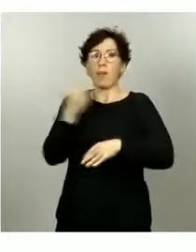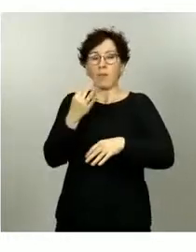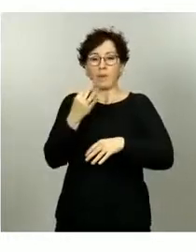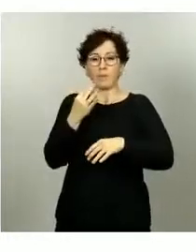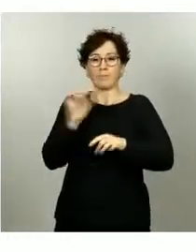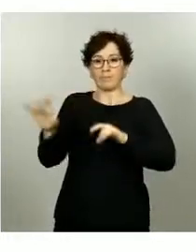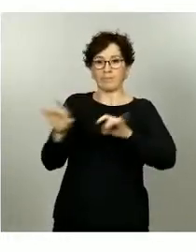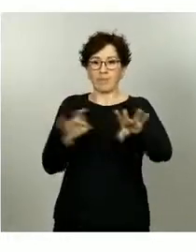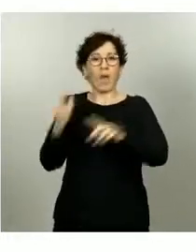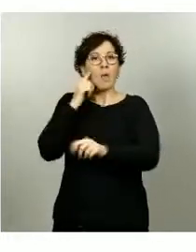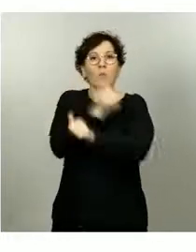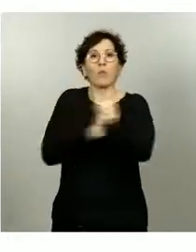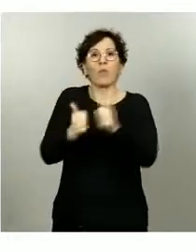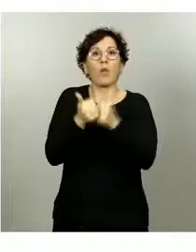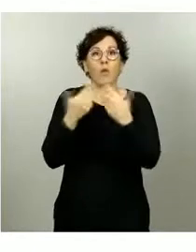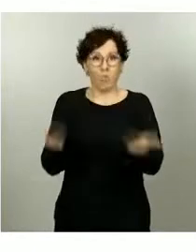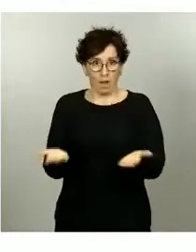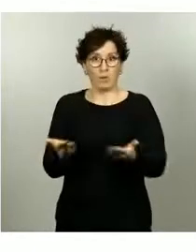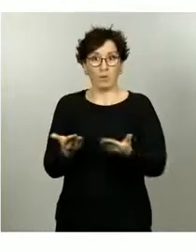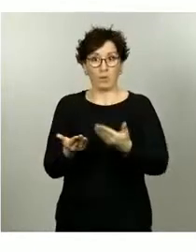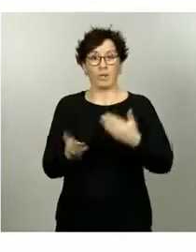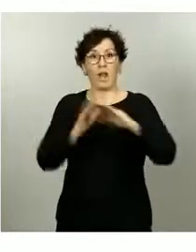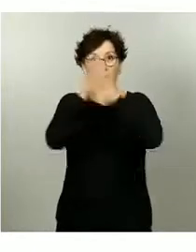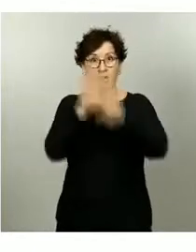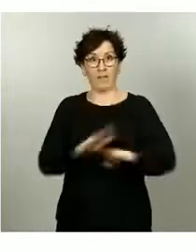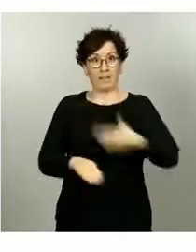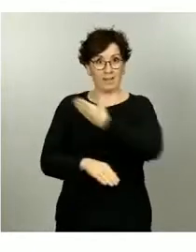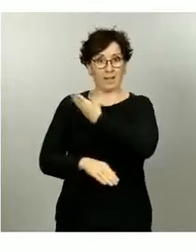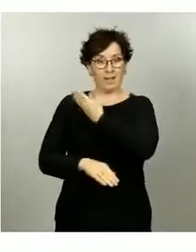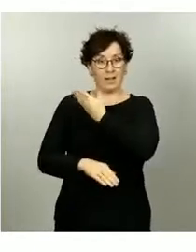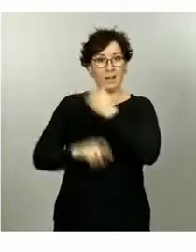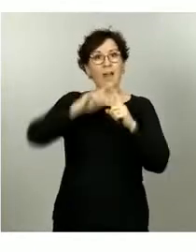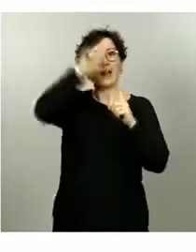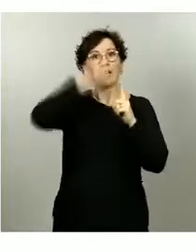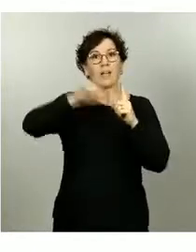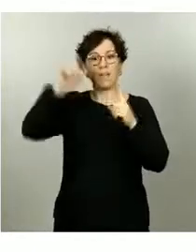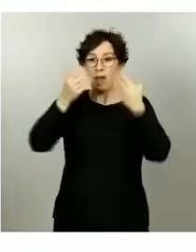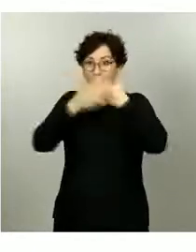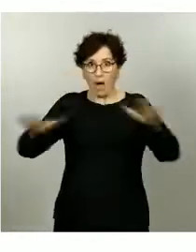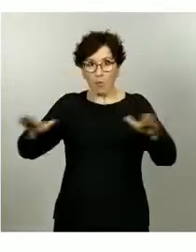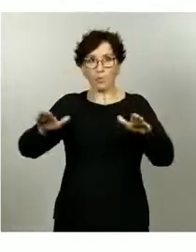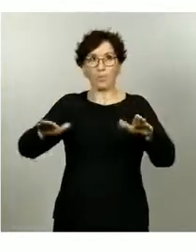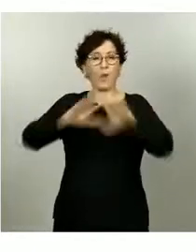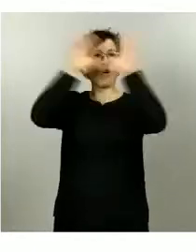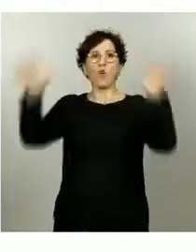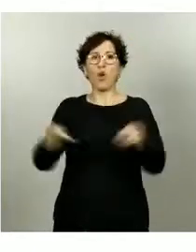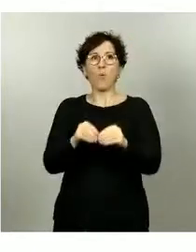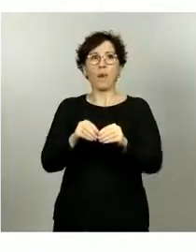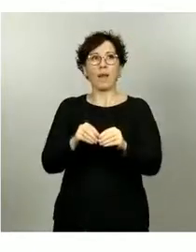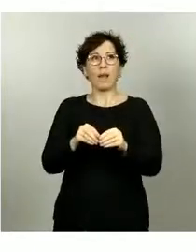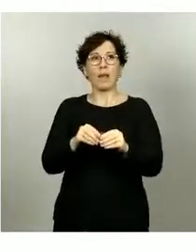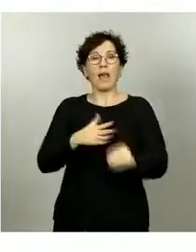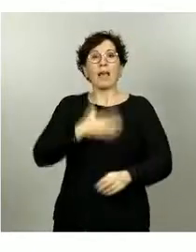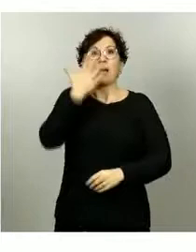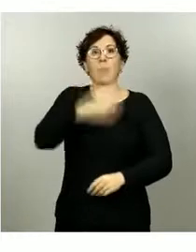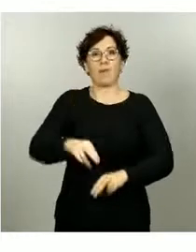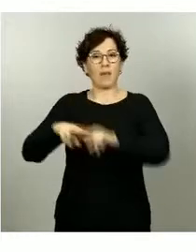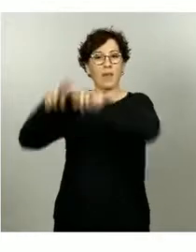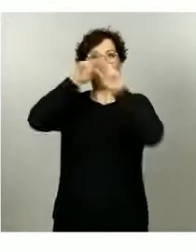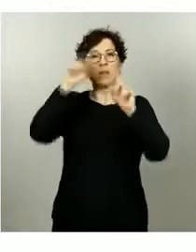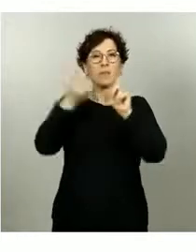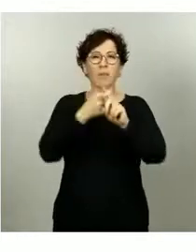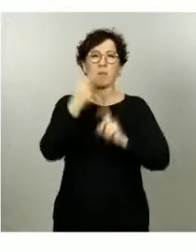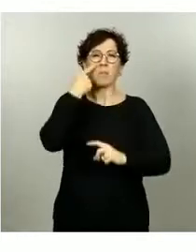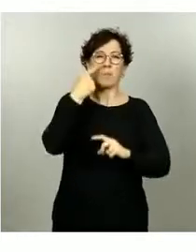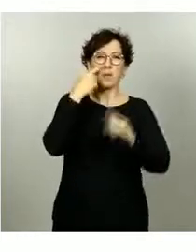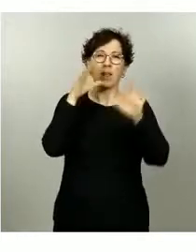respiro y tienen que decidir qué acción es la prioritaria. Y en esta gráfica lo que sí que se observa es que aunque la capacidad